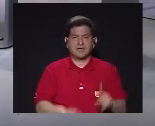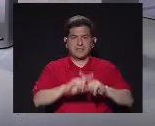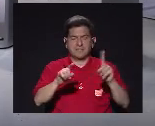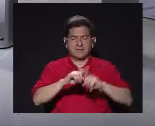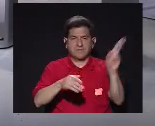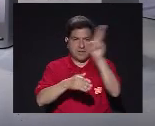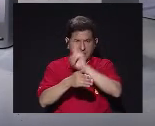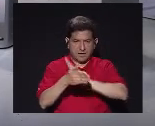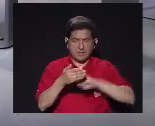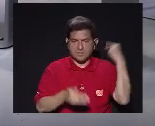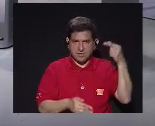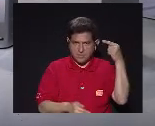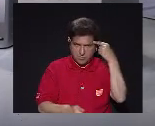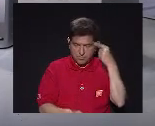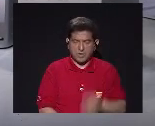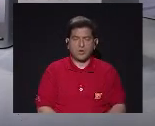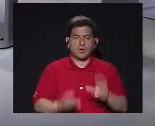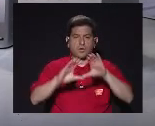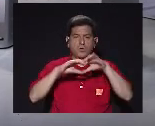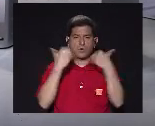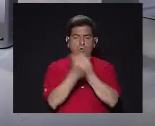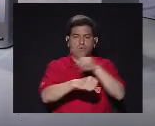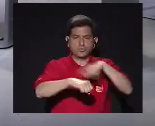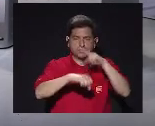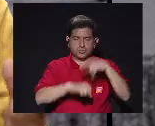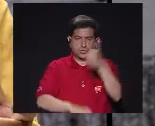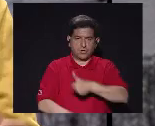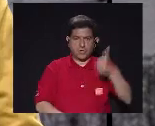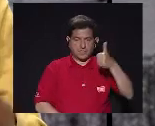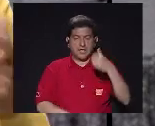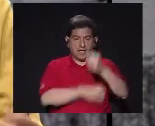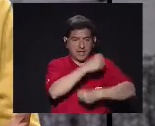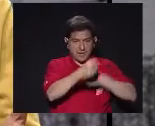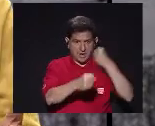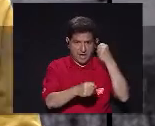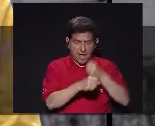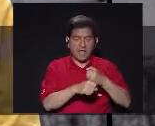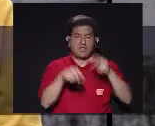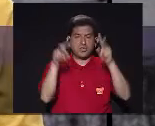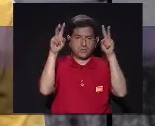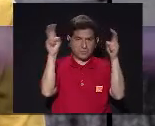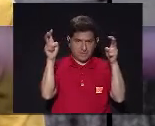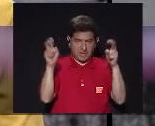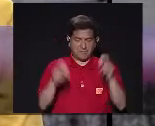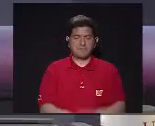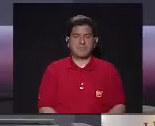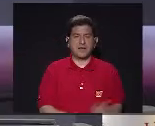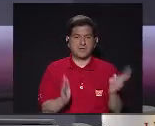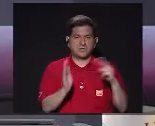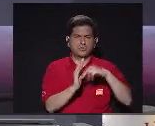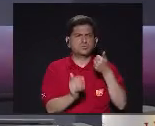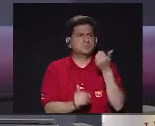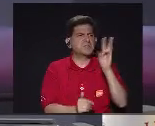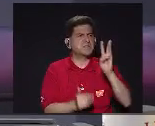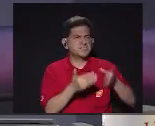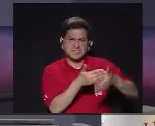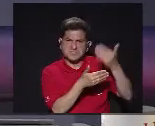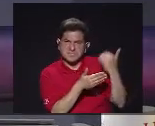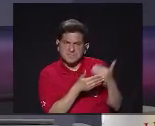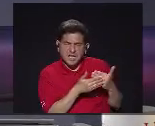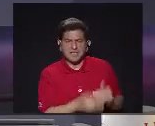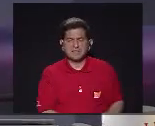universidades Del estado El CONAR El Consejo Nacional De Rectores Dedican el año A un tema En el dos mil dieciséis Había sido